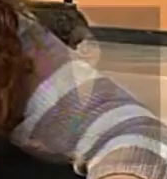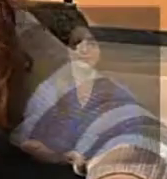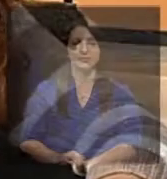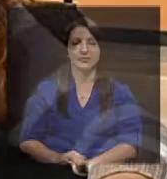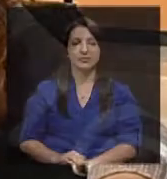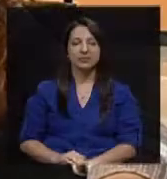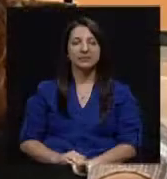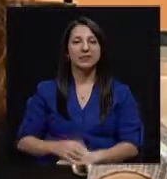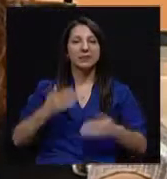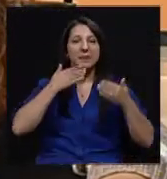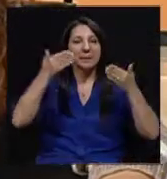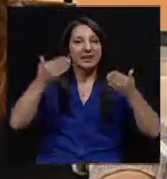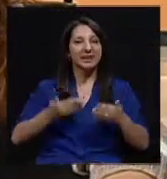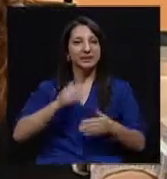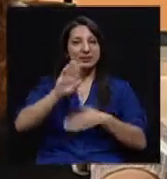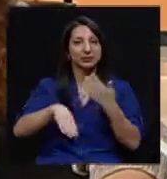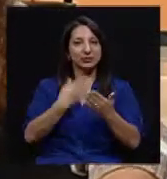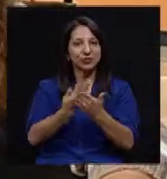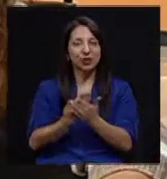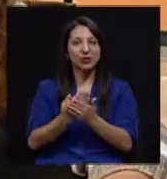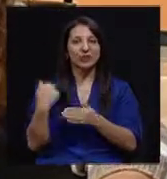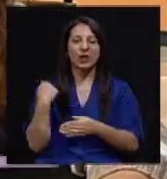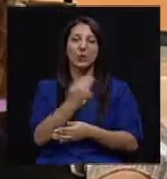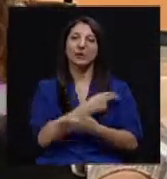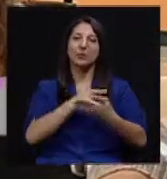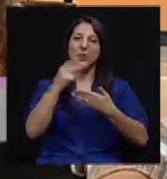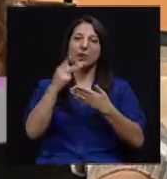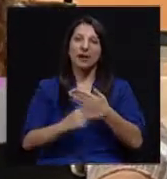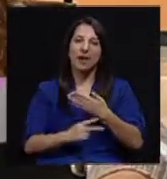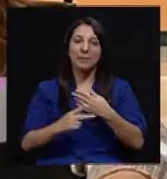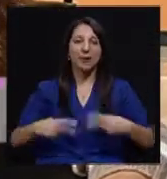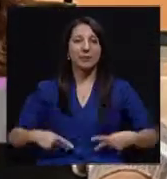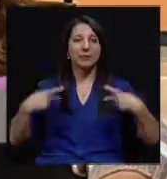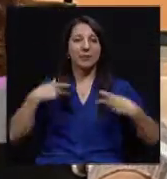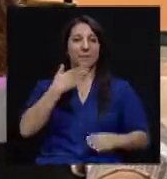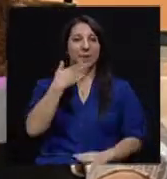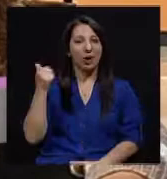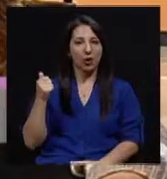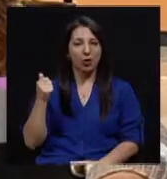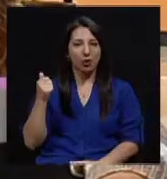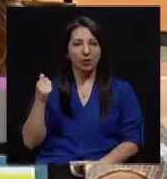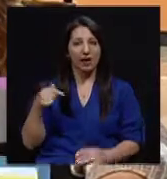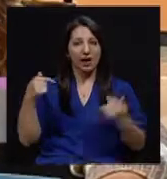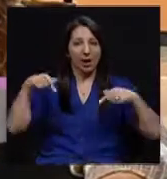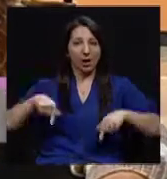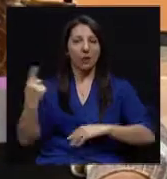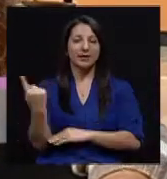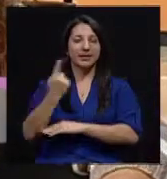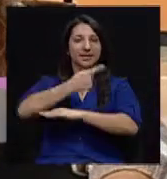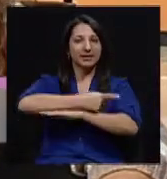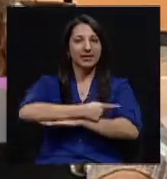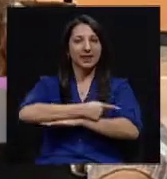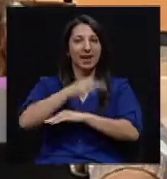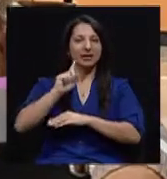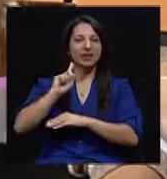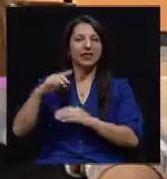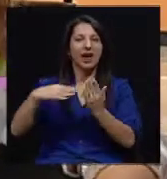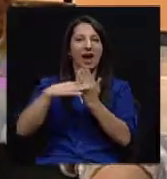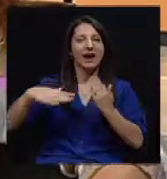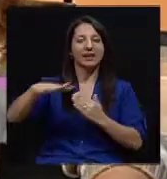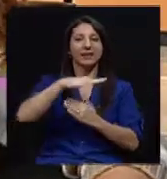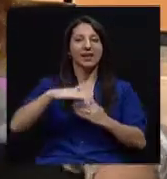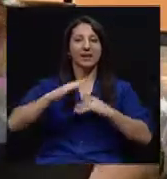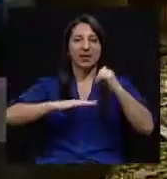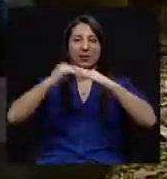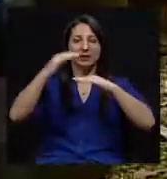Bienvenidos y bienvenidas a nuestro programa Vivir Mejor. Nos encontramos el día de hoy en el jardín de la Facultad de